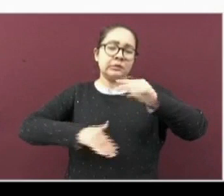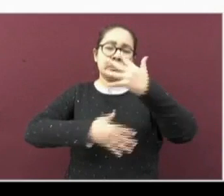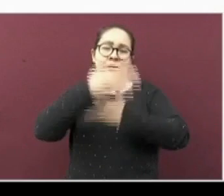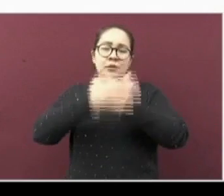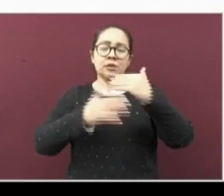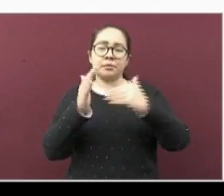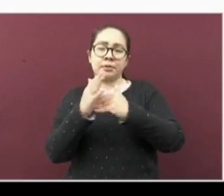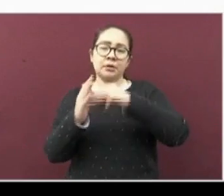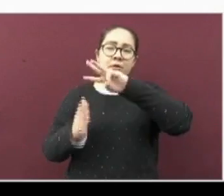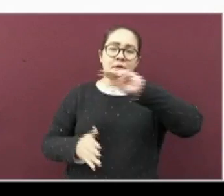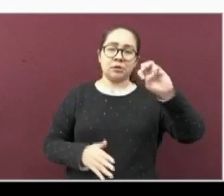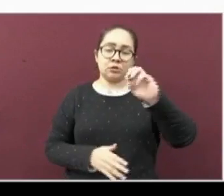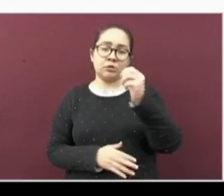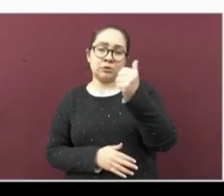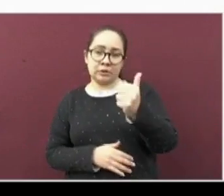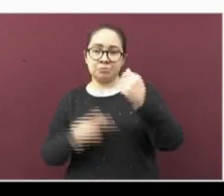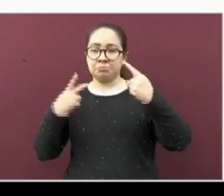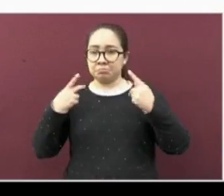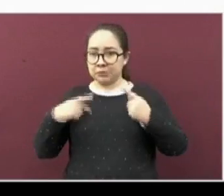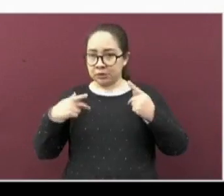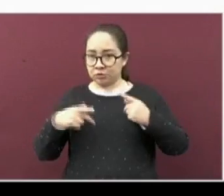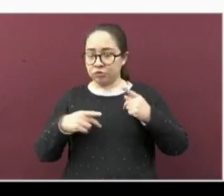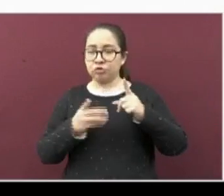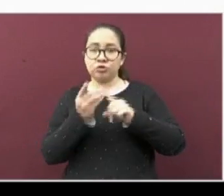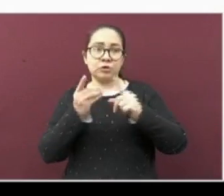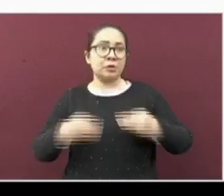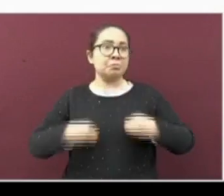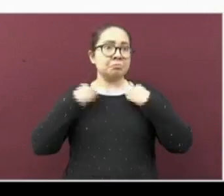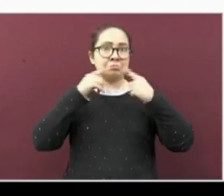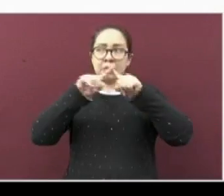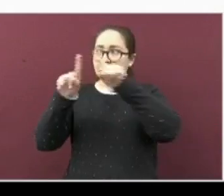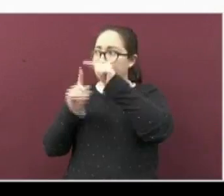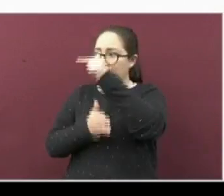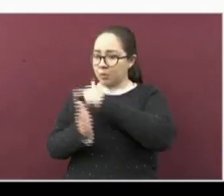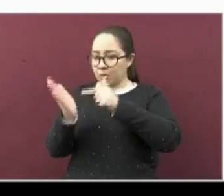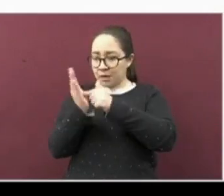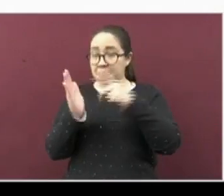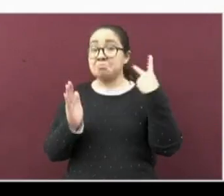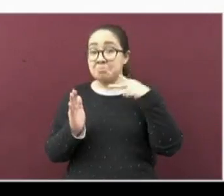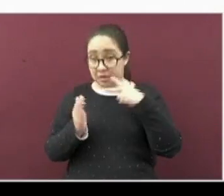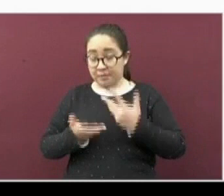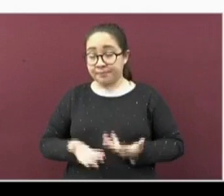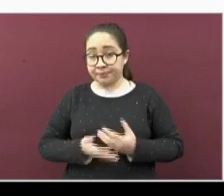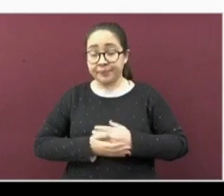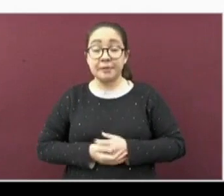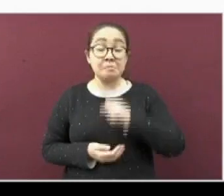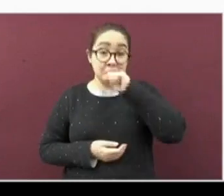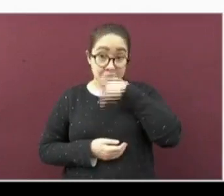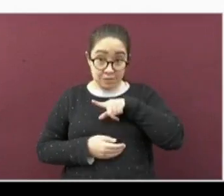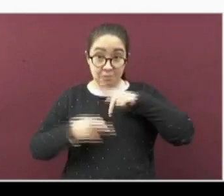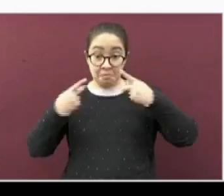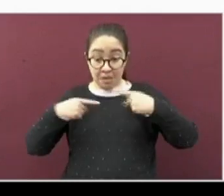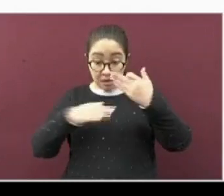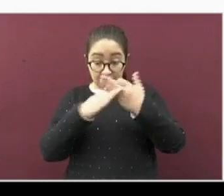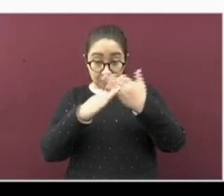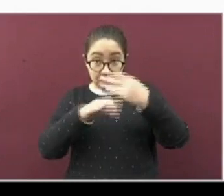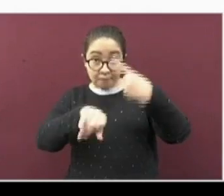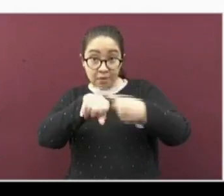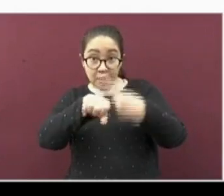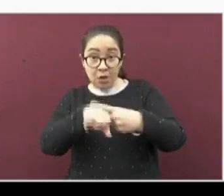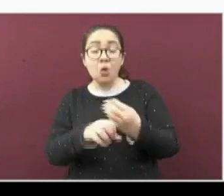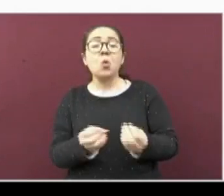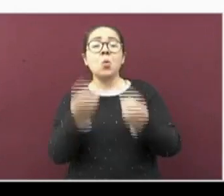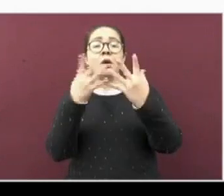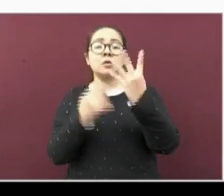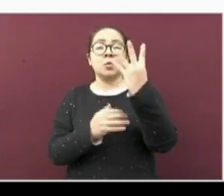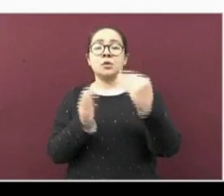306 enfermos, habitantes de 207 municipios de la entidad. Así también los pacientes actuales ahora son